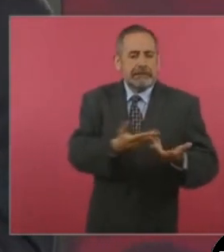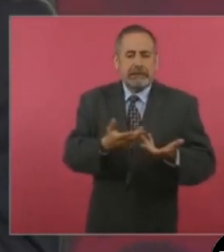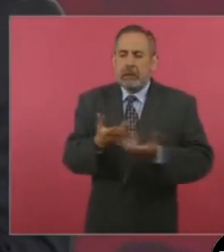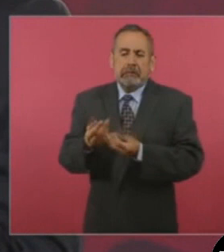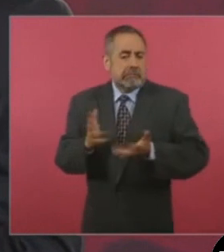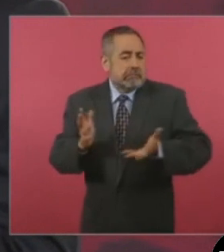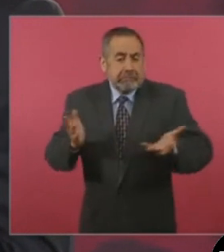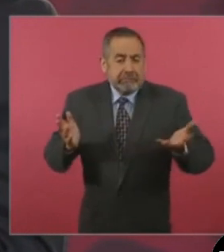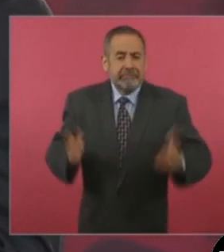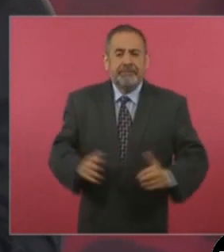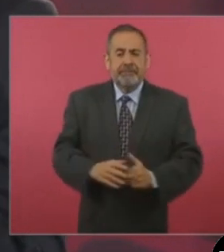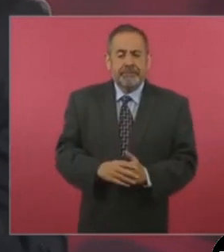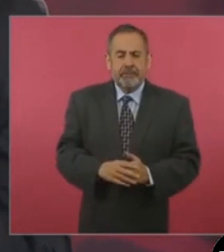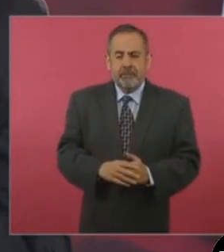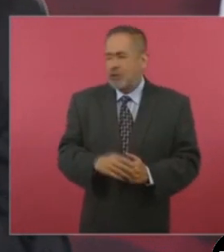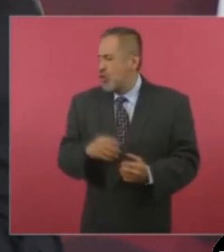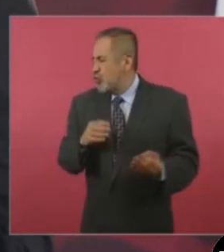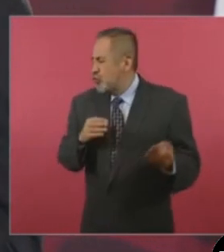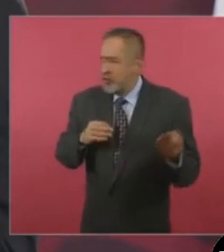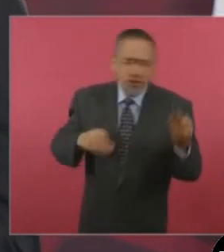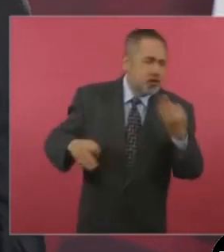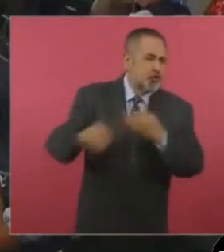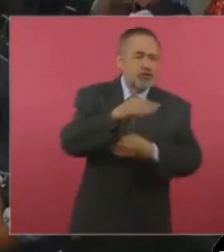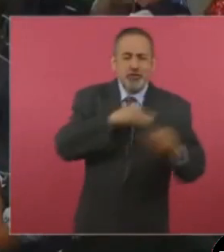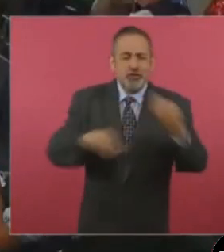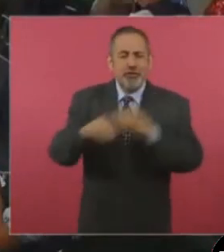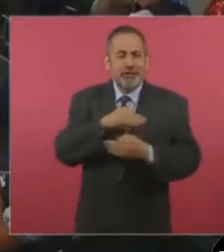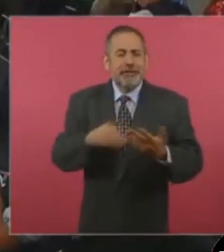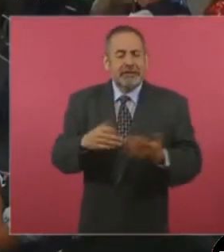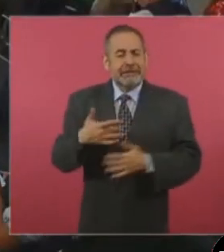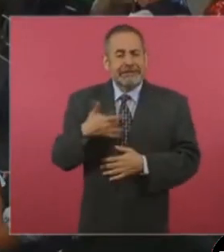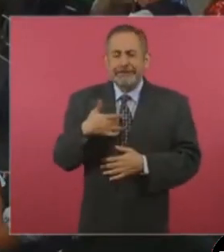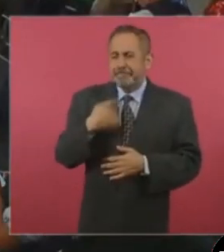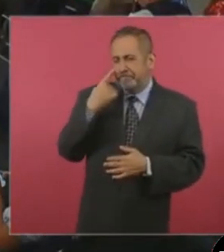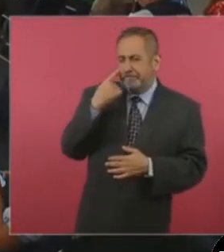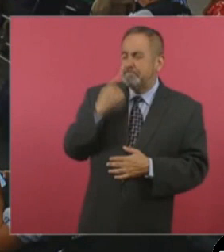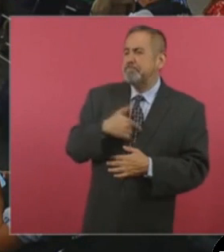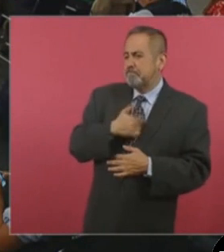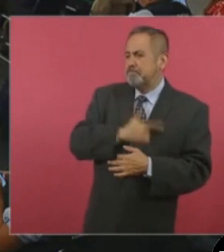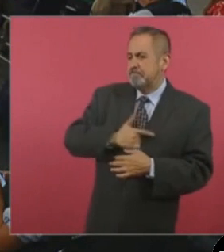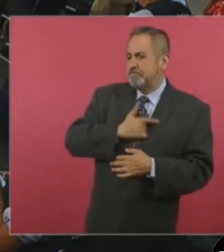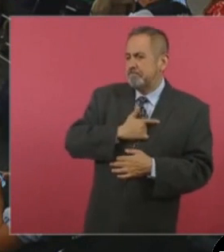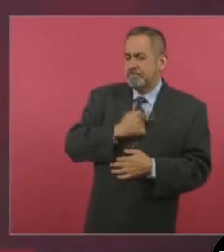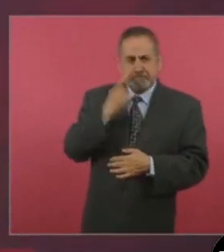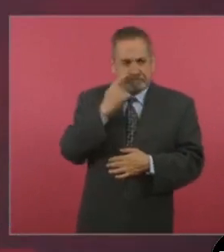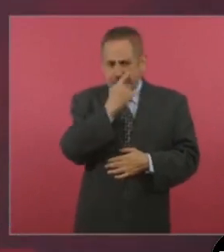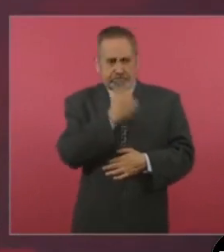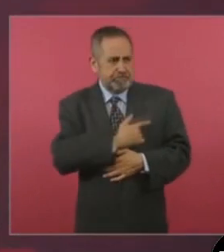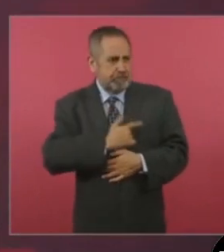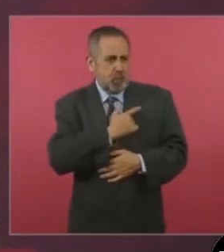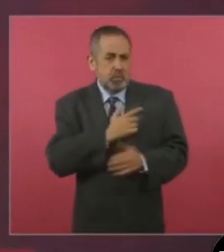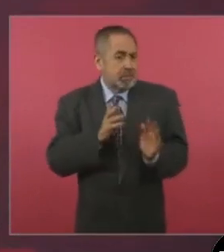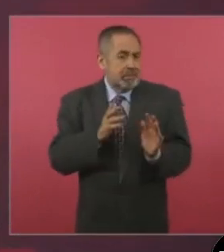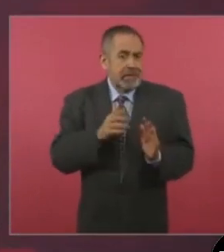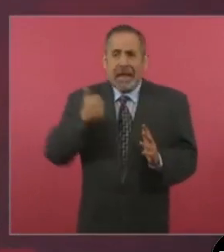pues todos tenemos una postura política,